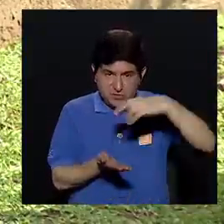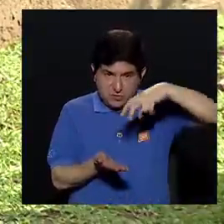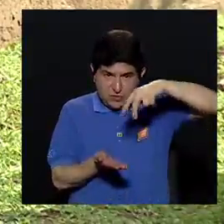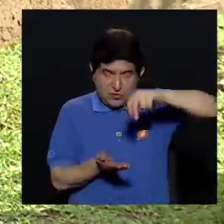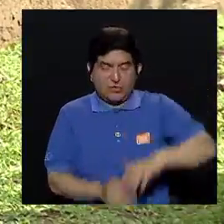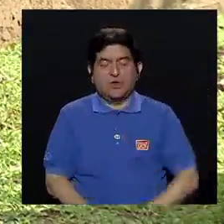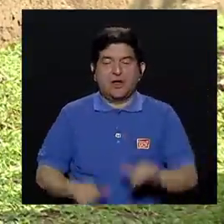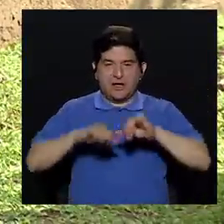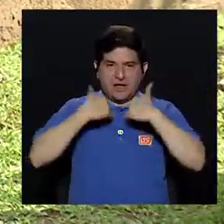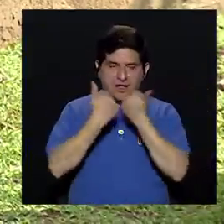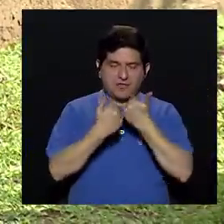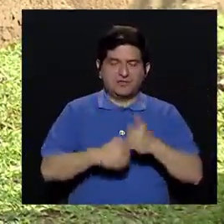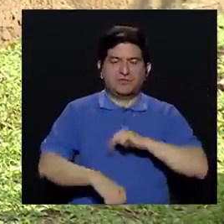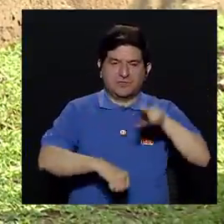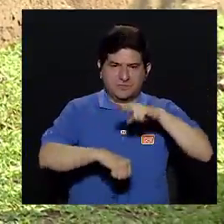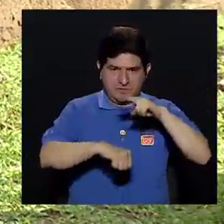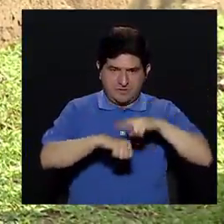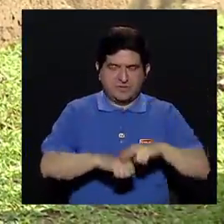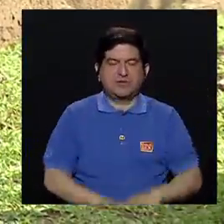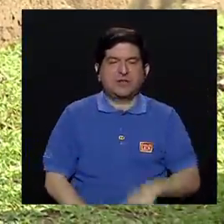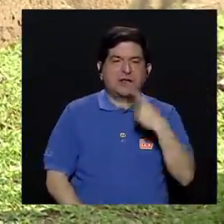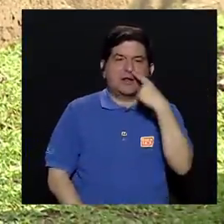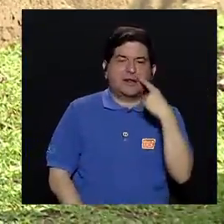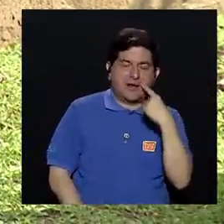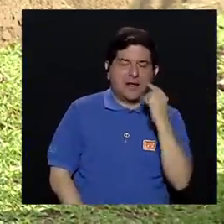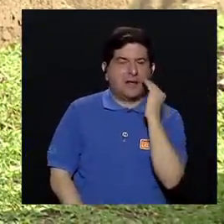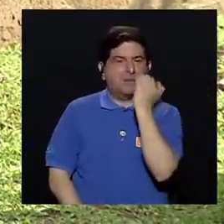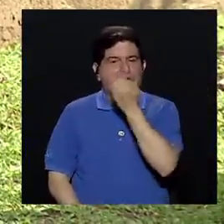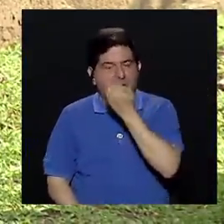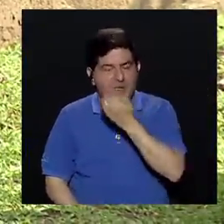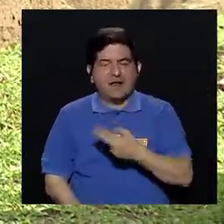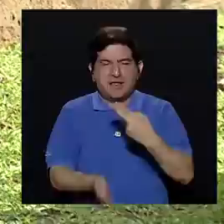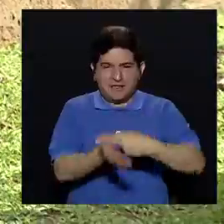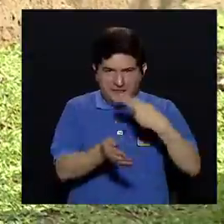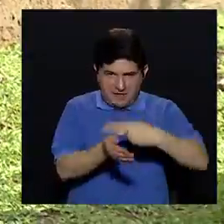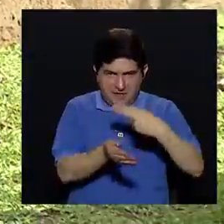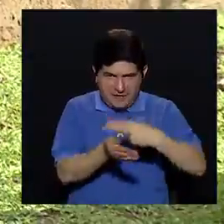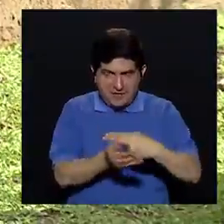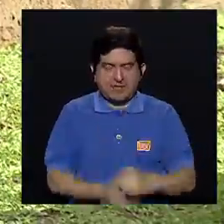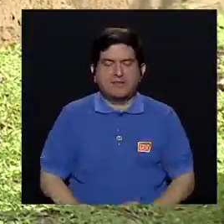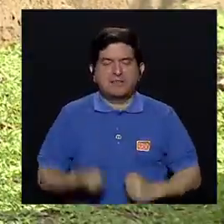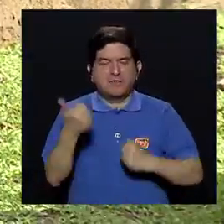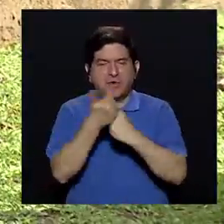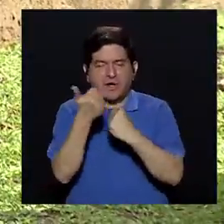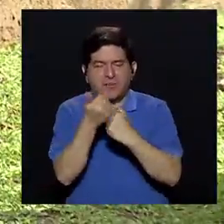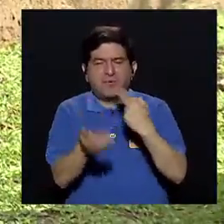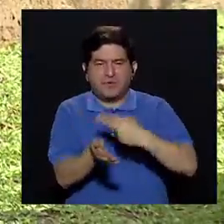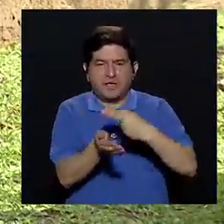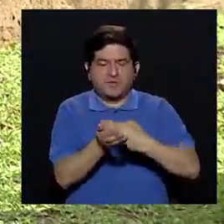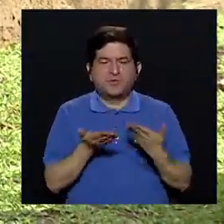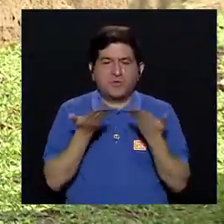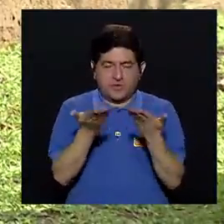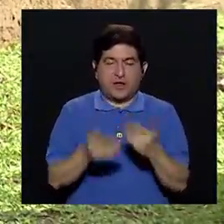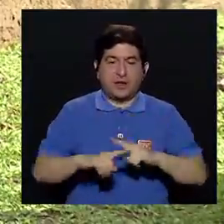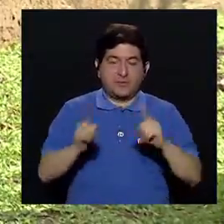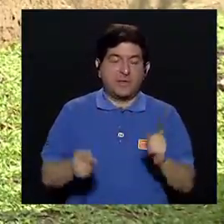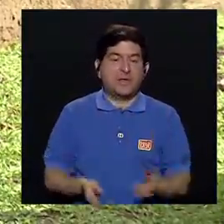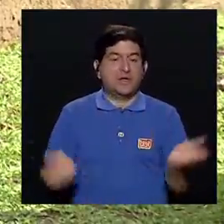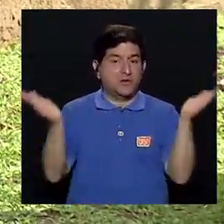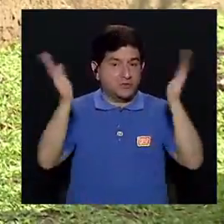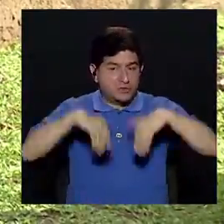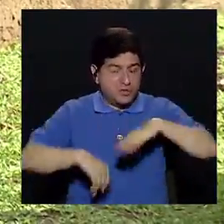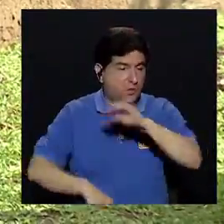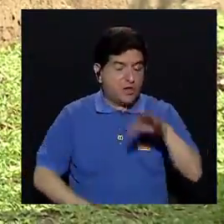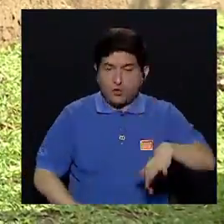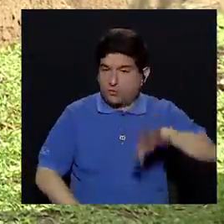asociación del labio y paladar hendido nos lo dan ¿verdad? Porque nos da un apoyo a lo que es el hospital pero si no hubiesen o si no pudiesen